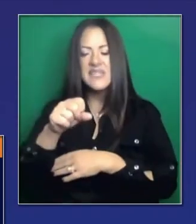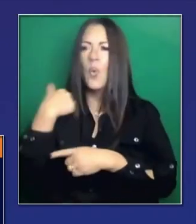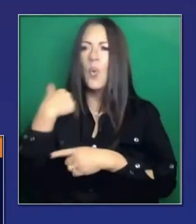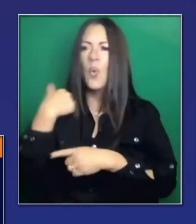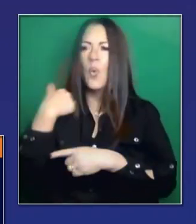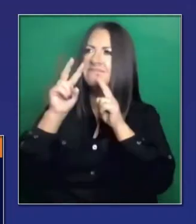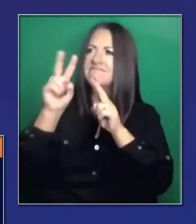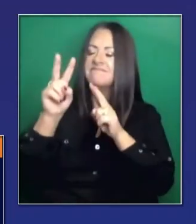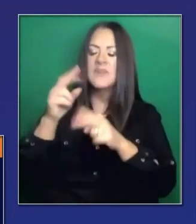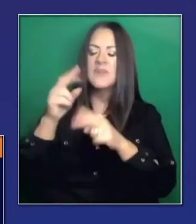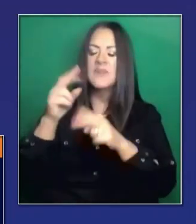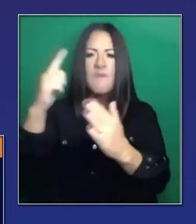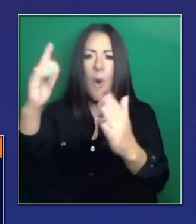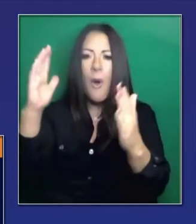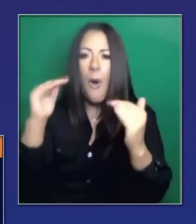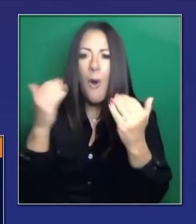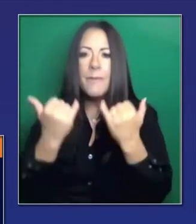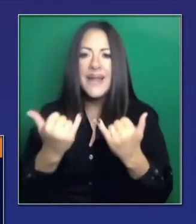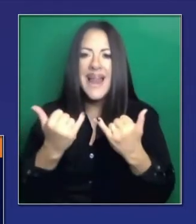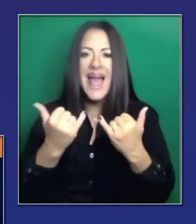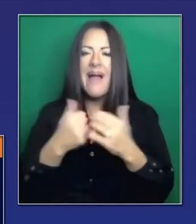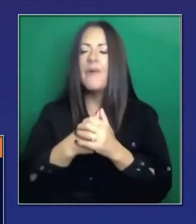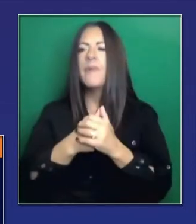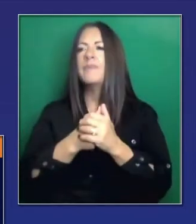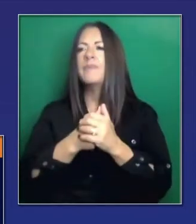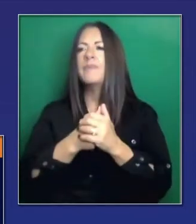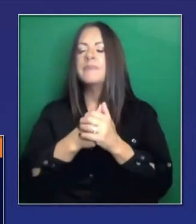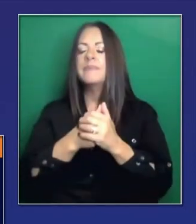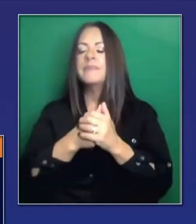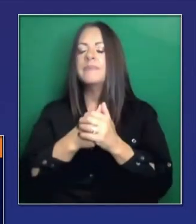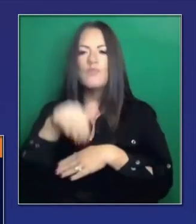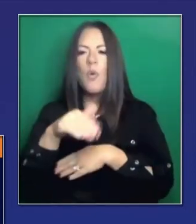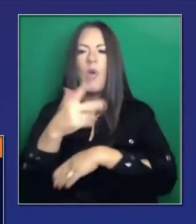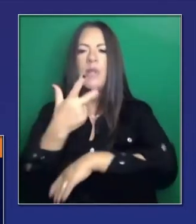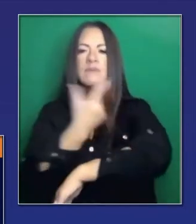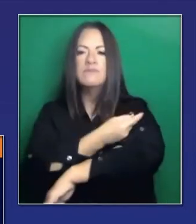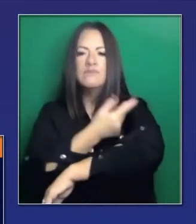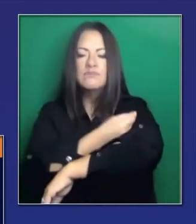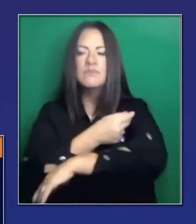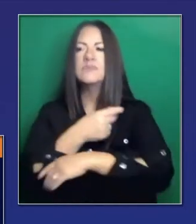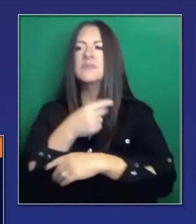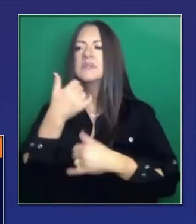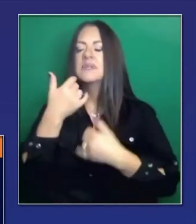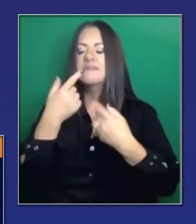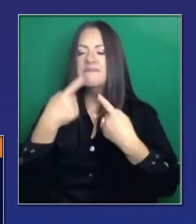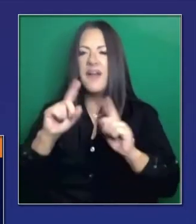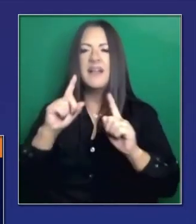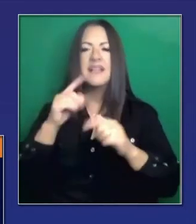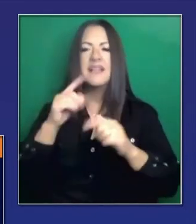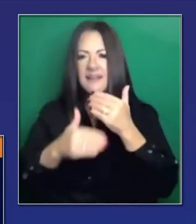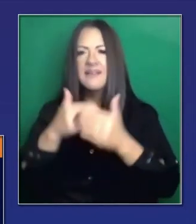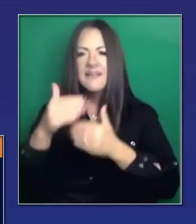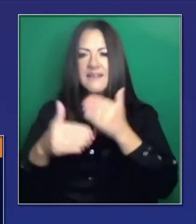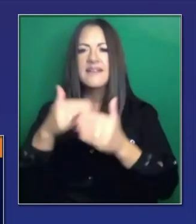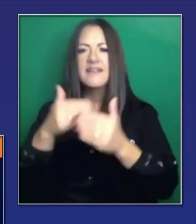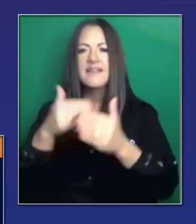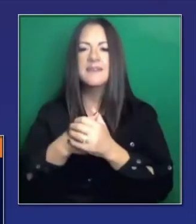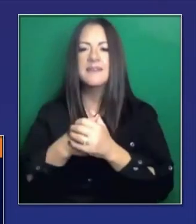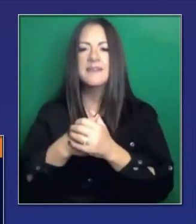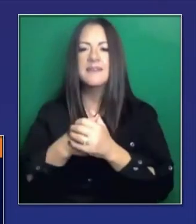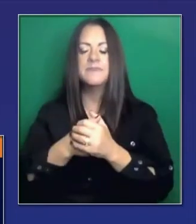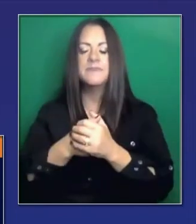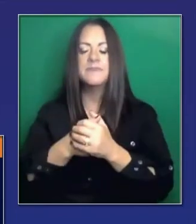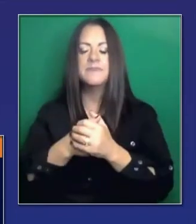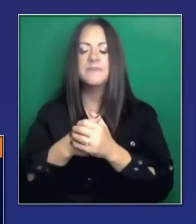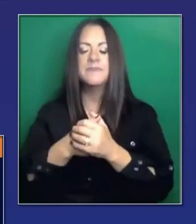esperanza con estas vacunas. Algunos problemas en el inicio de la